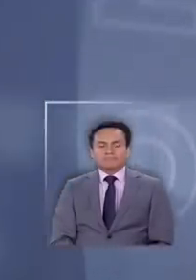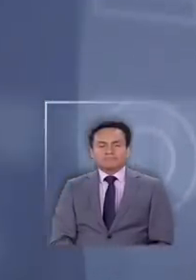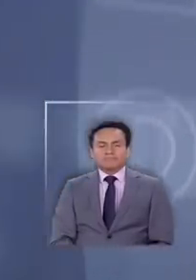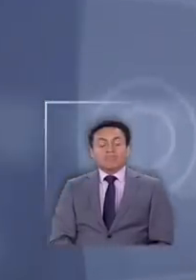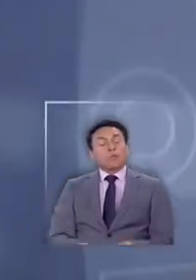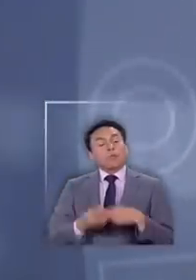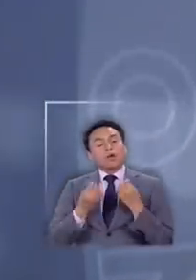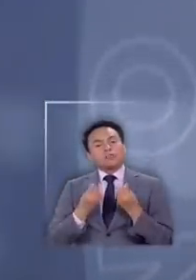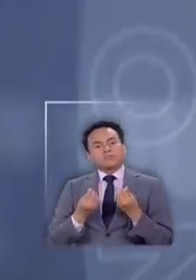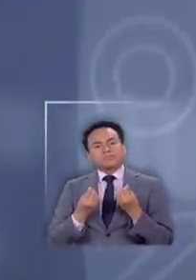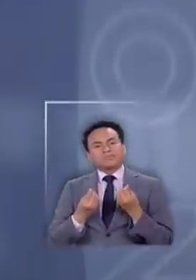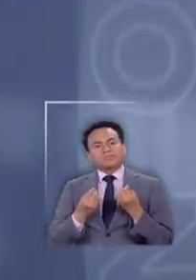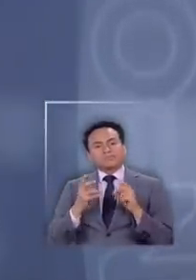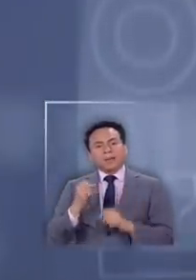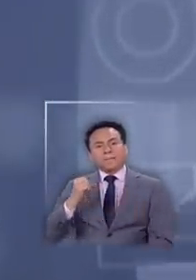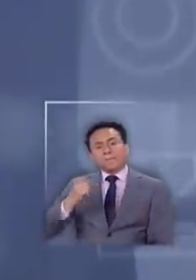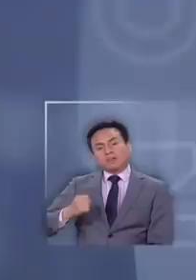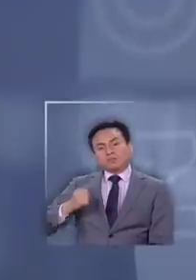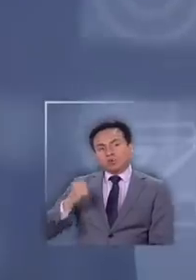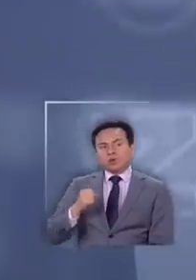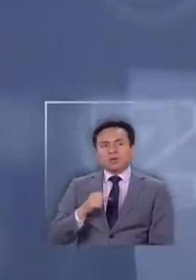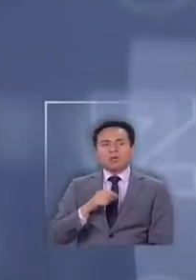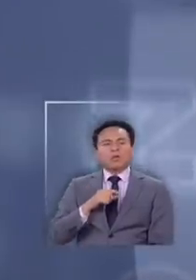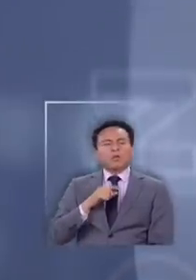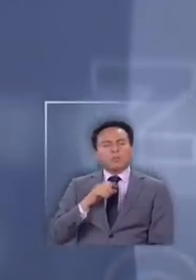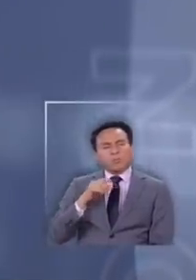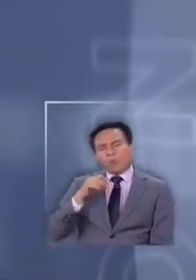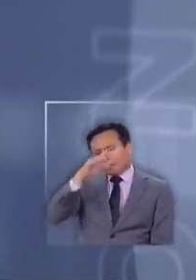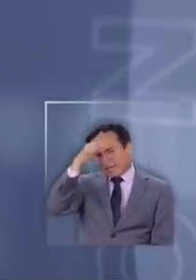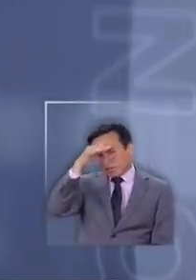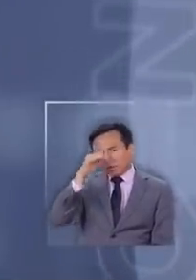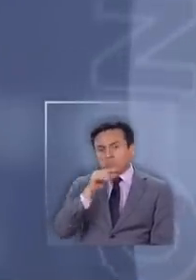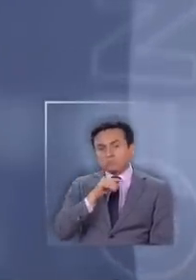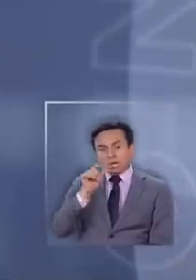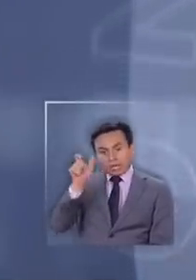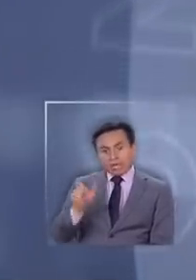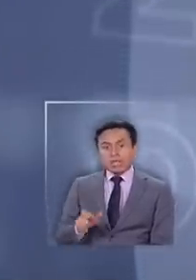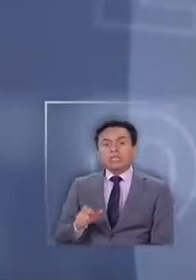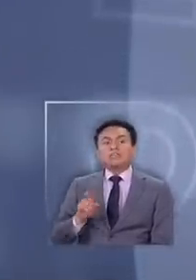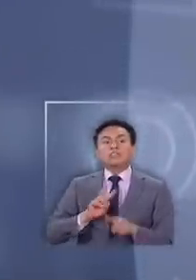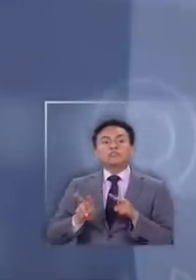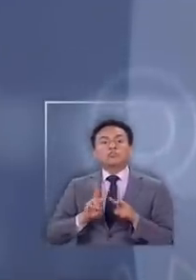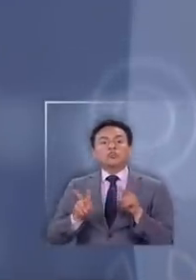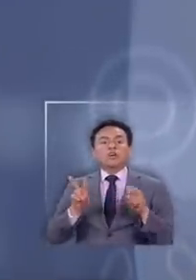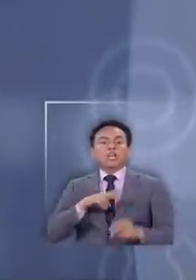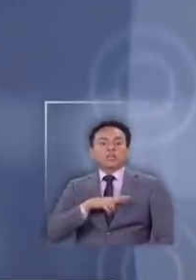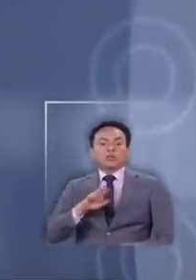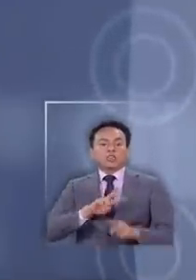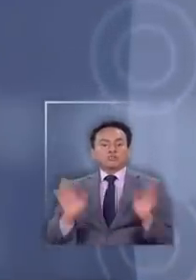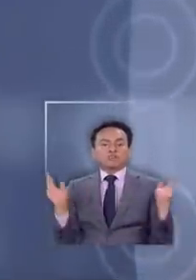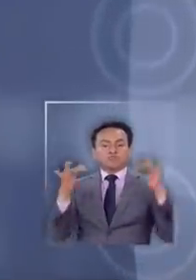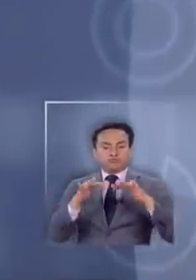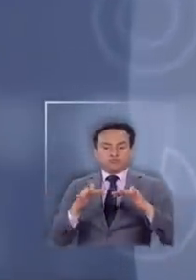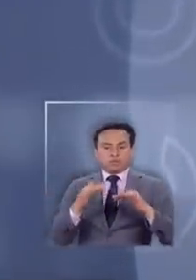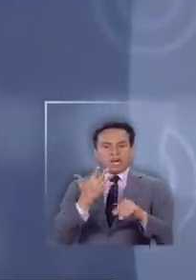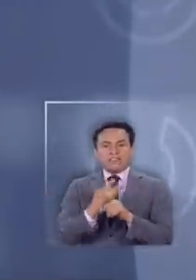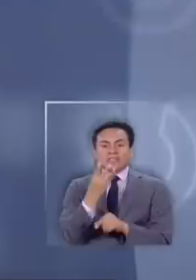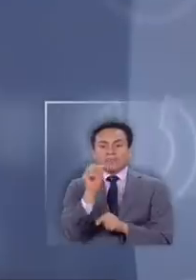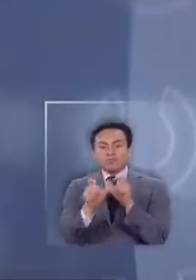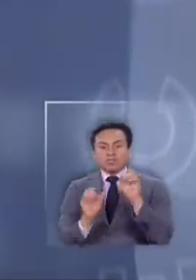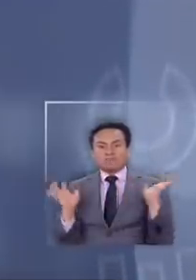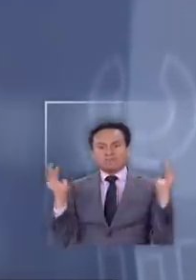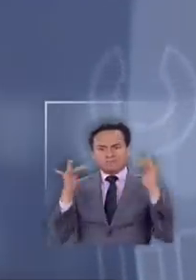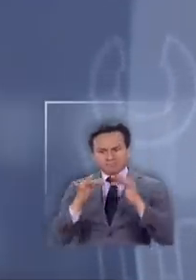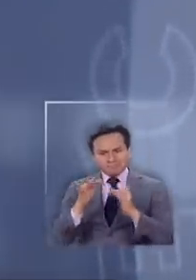Bueno, un pastor de Puente Alto con COVID-19 celebró un culto religioso en compañía de otras 30